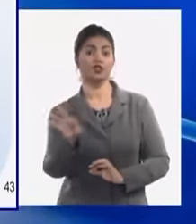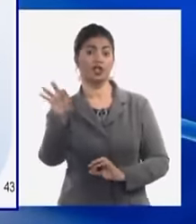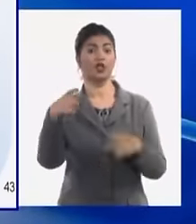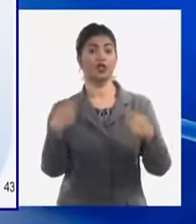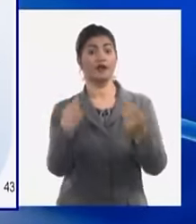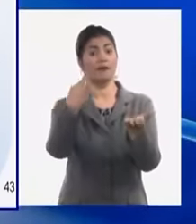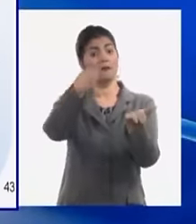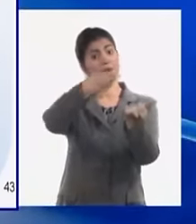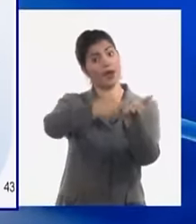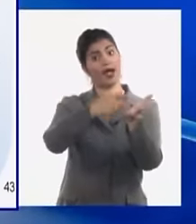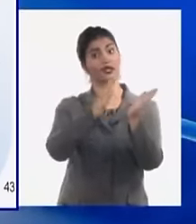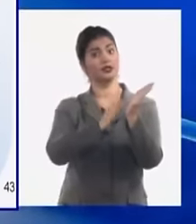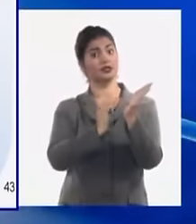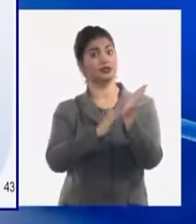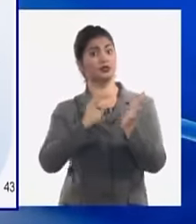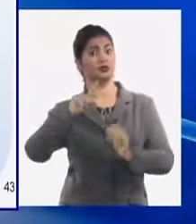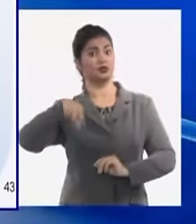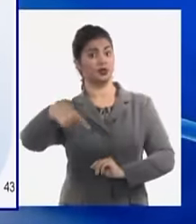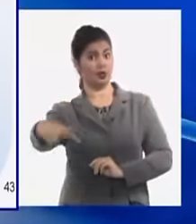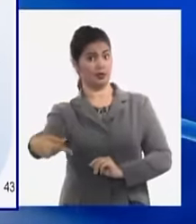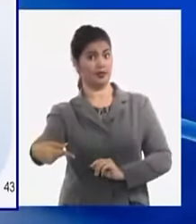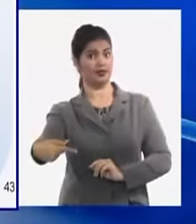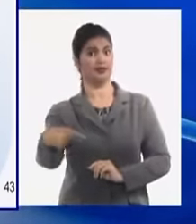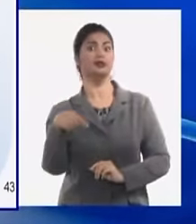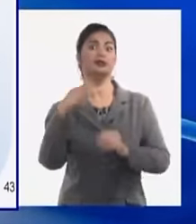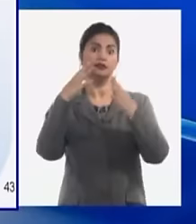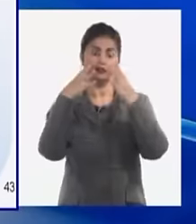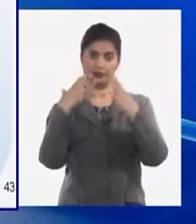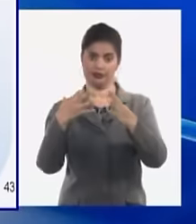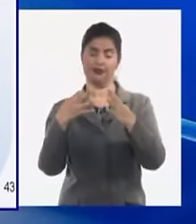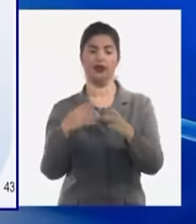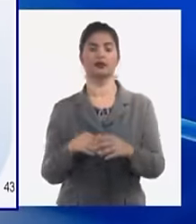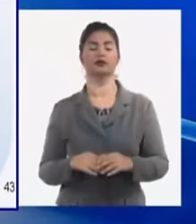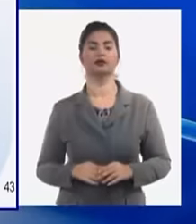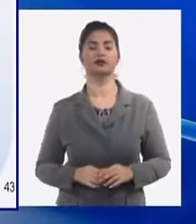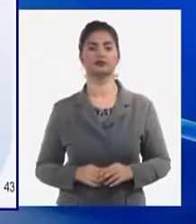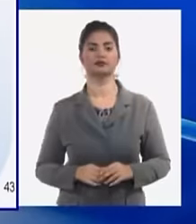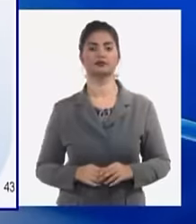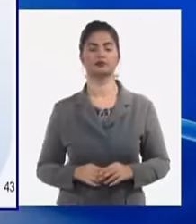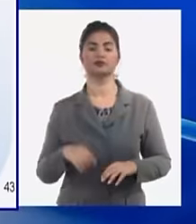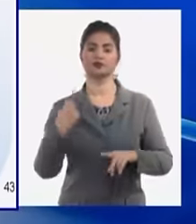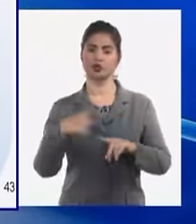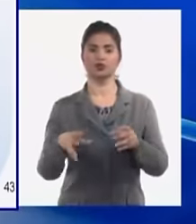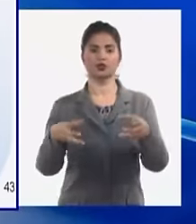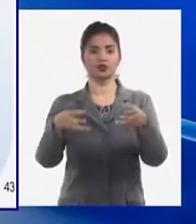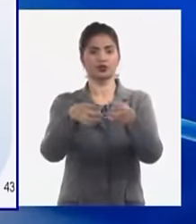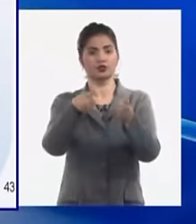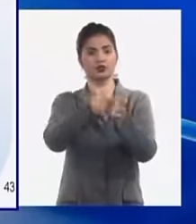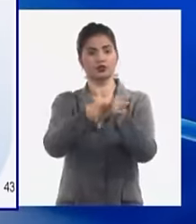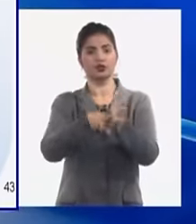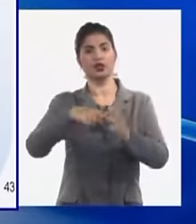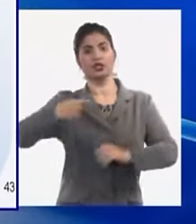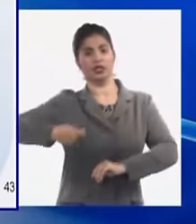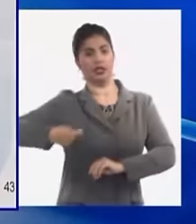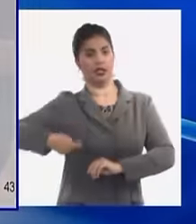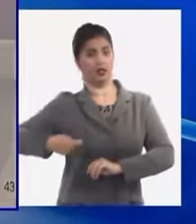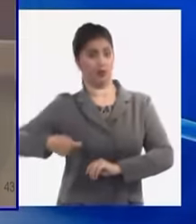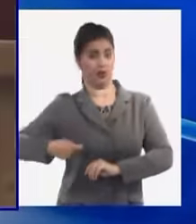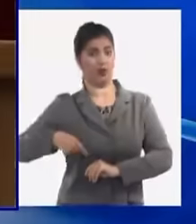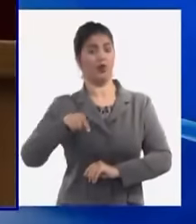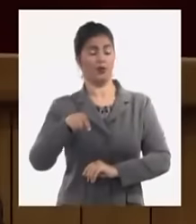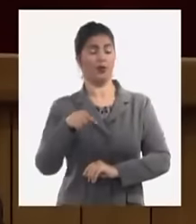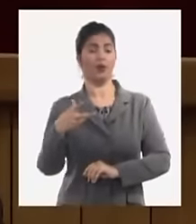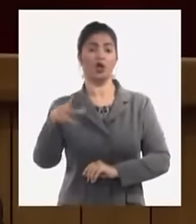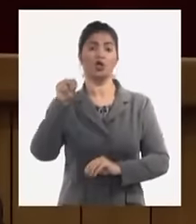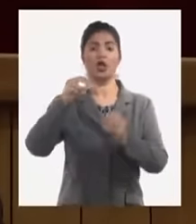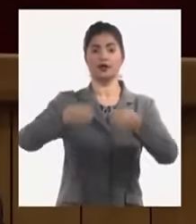y eso tendrá también su decisión y la fiscalización de los actores no estatales con pérdida un fenómeno nuevo